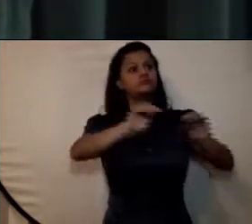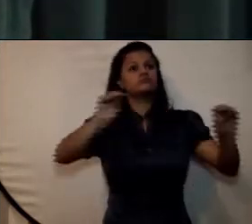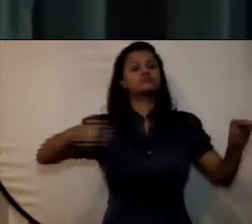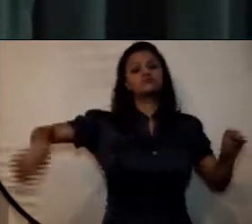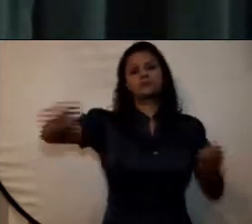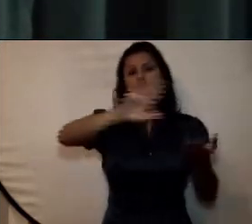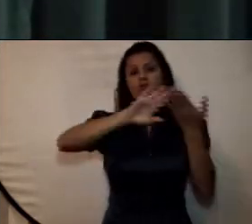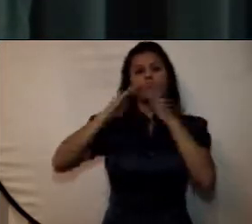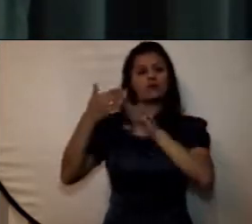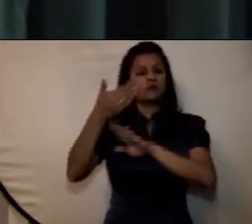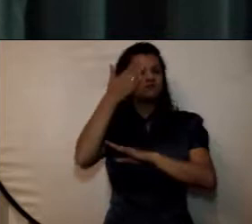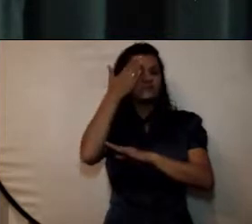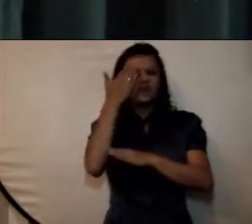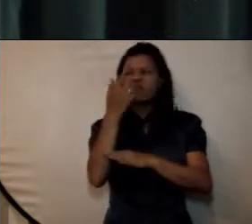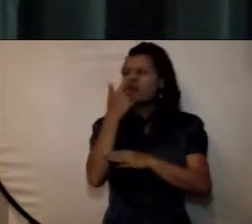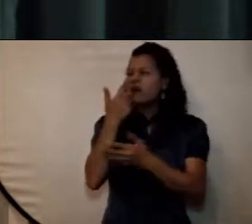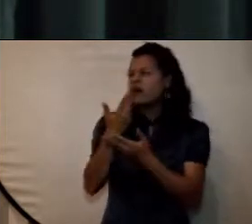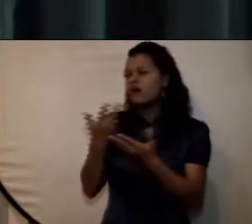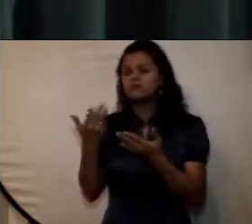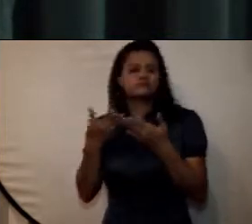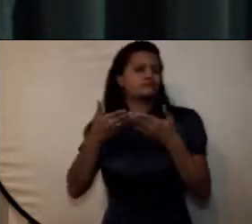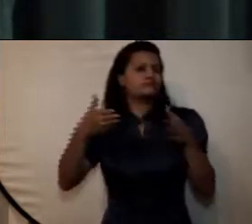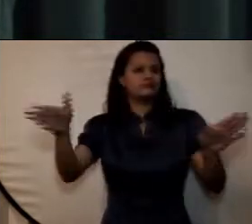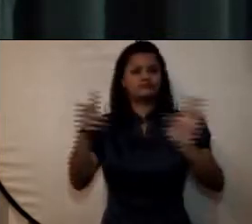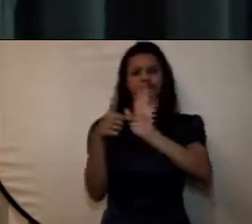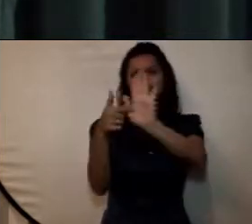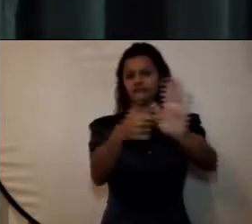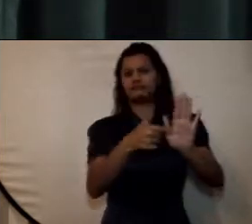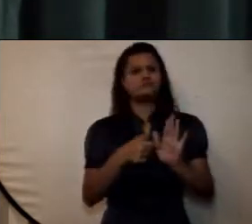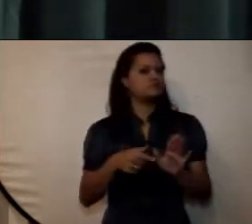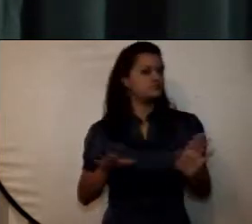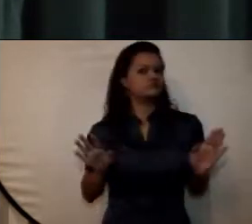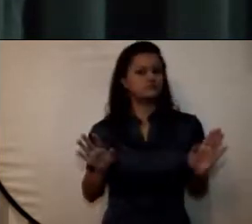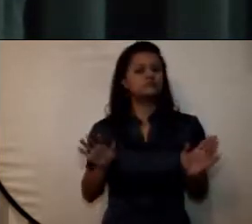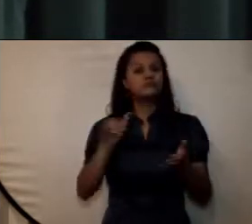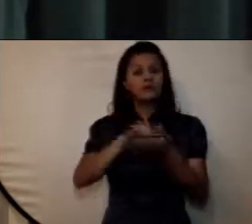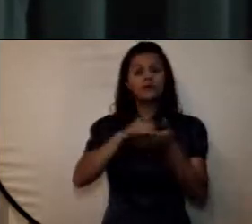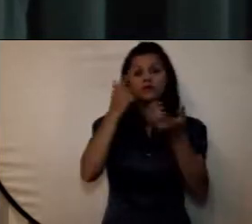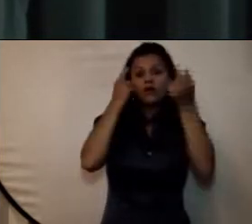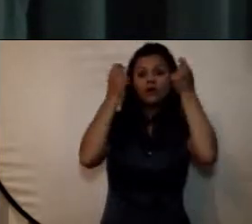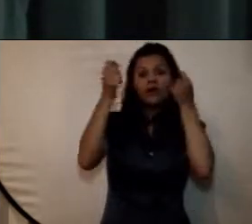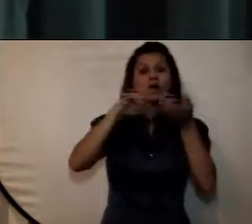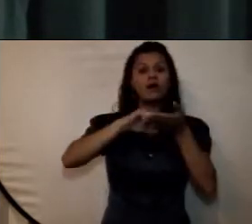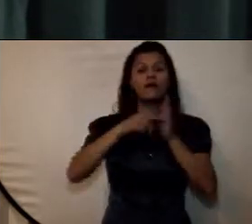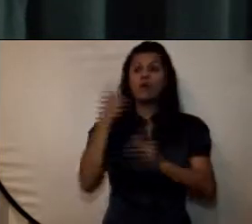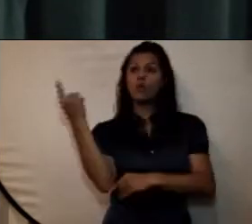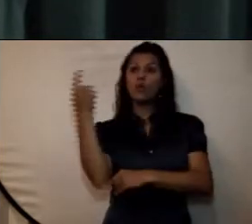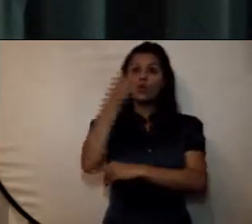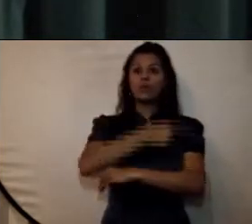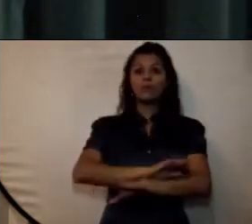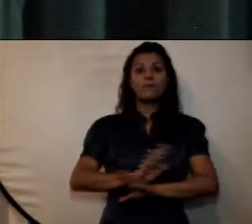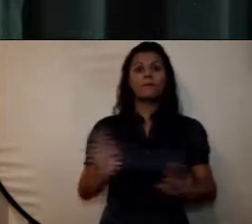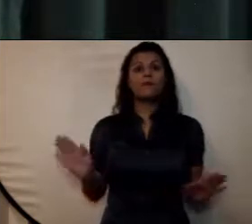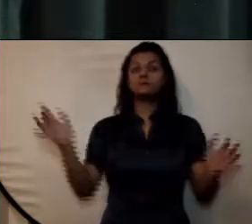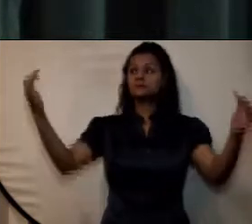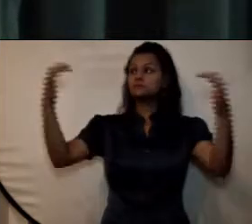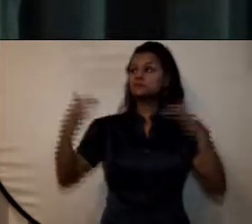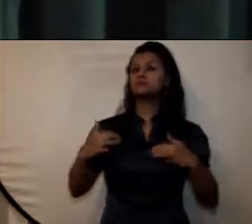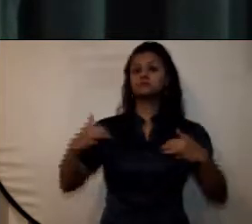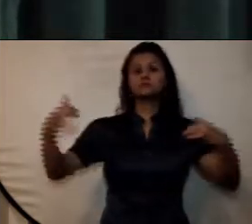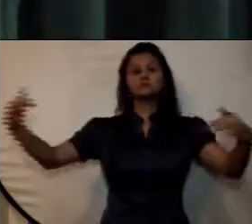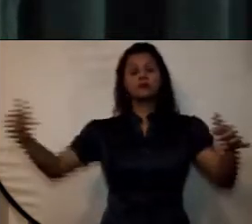ejercicios similares y en estas condiciones. Por lo tanto, la estrategia ya no debe leerse como este único ejercicio de participación